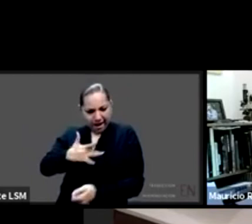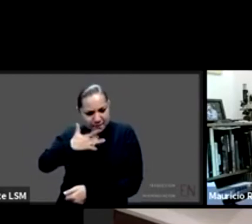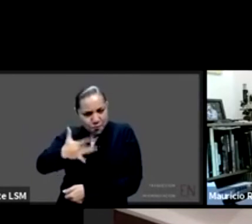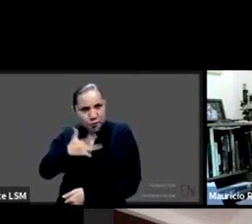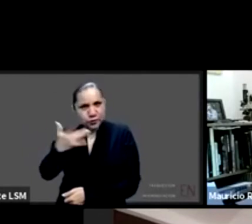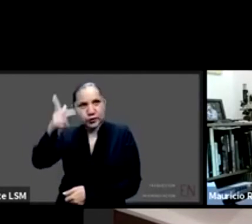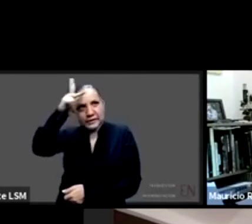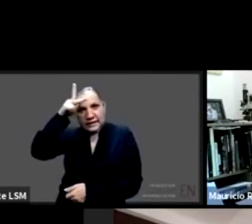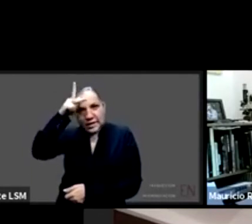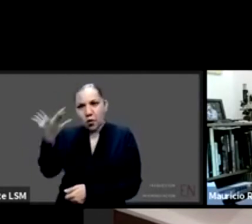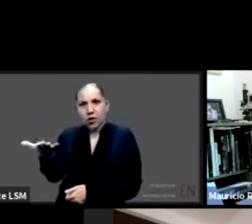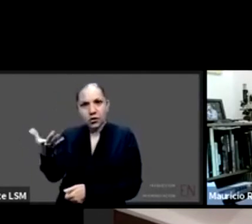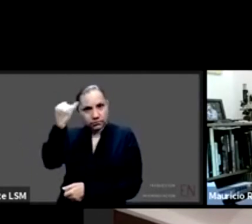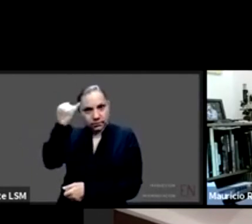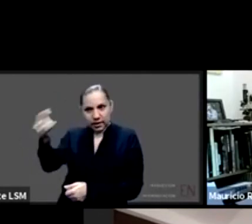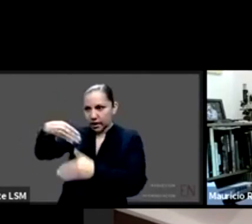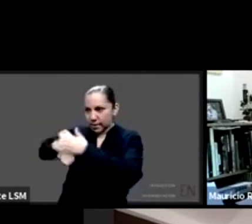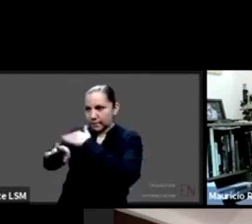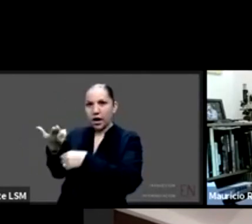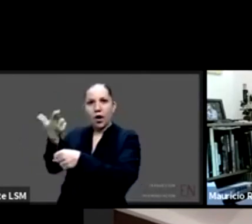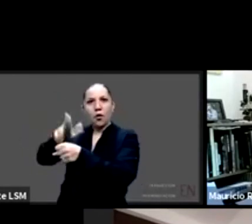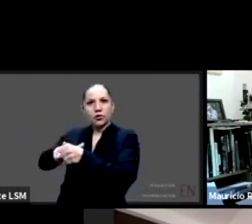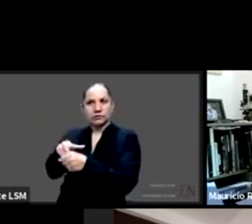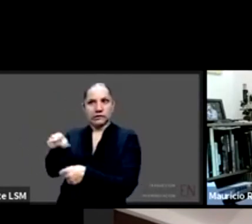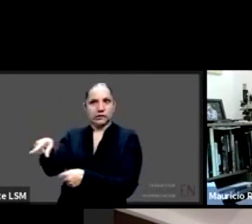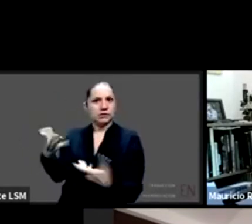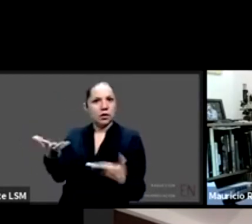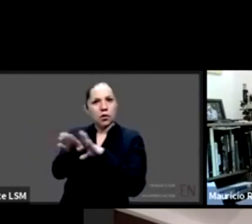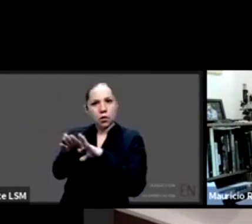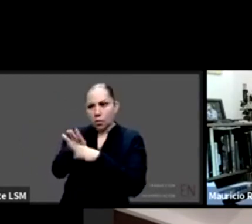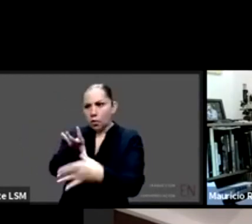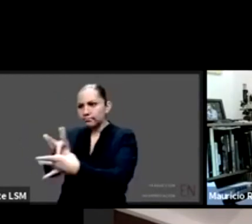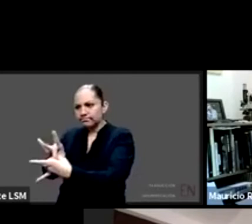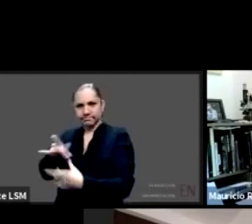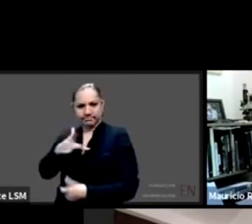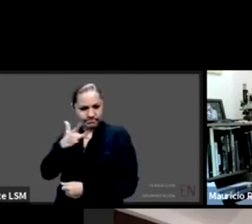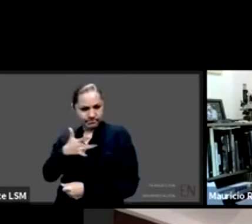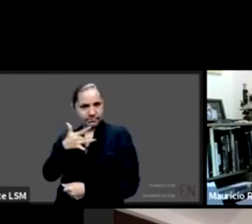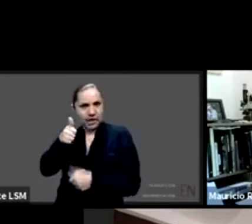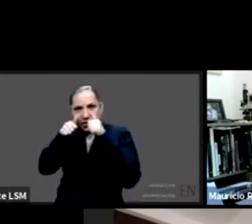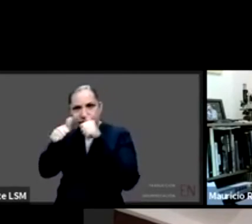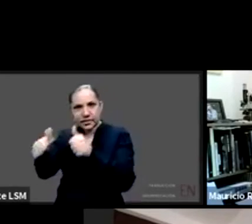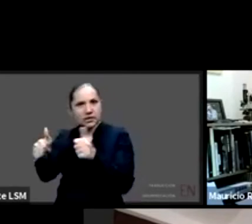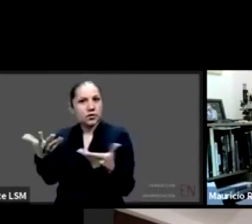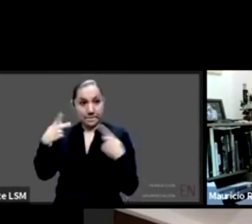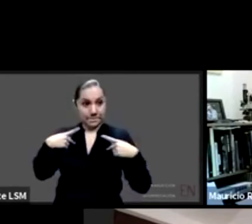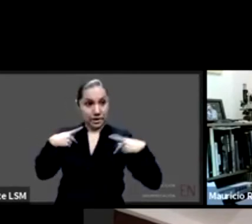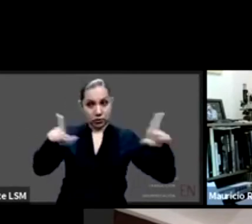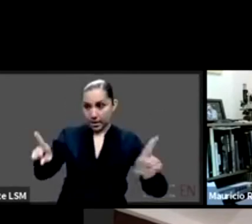tiene el contar con la presencia de un familiar gracias Pamela mira quisiera este